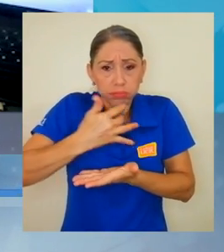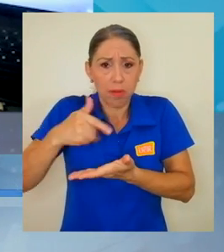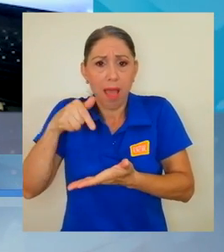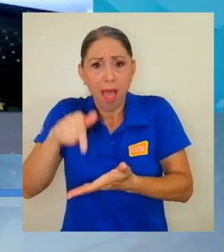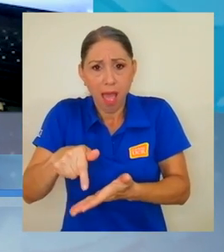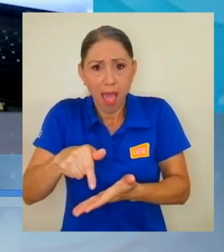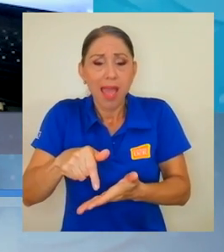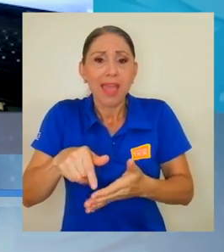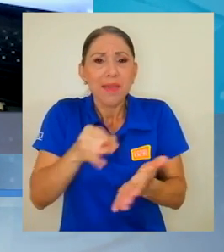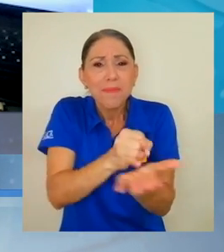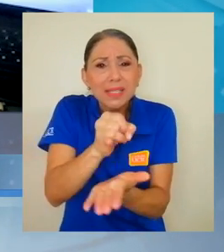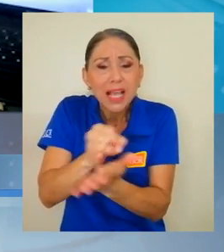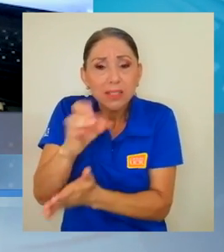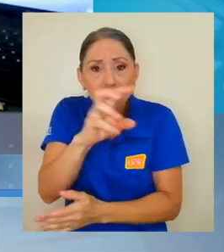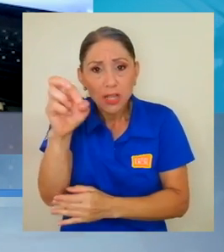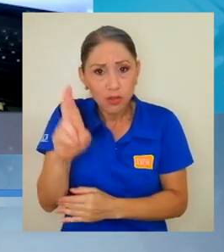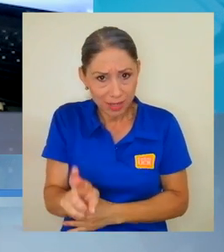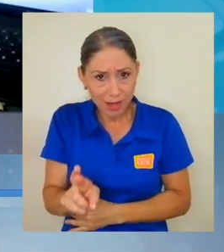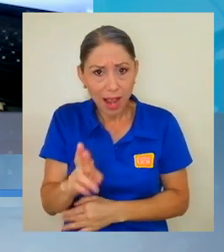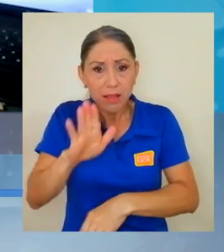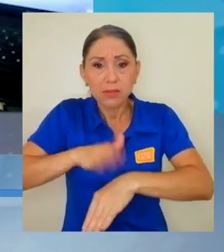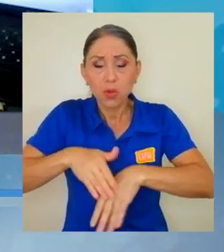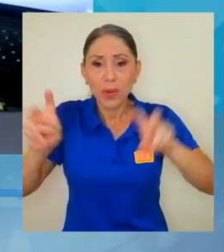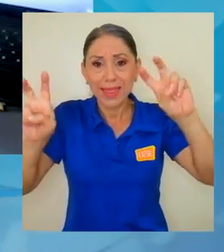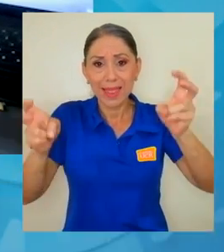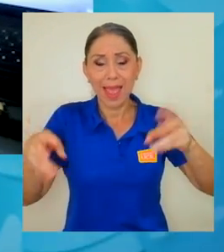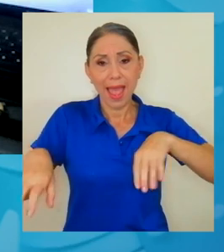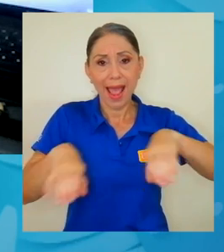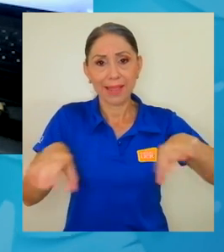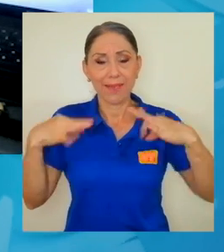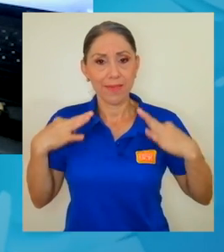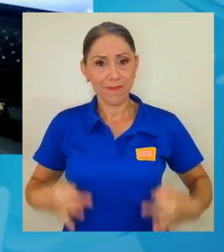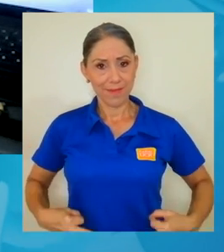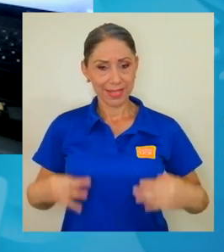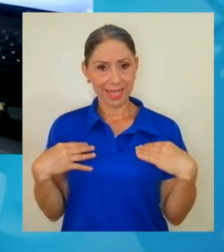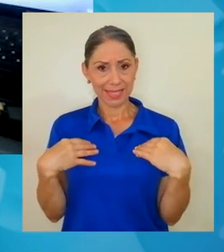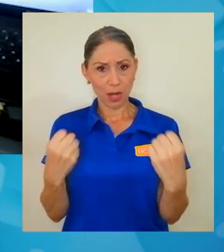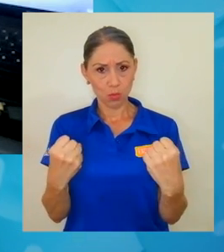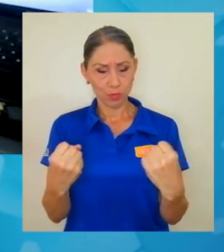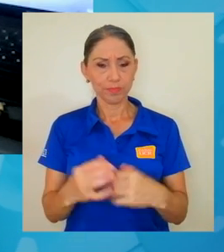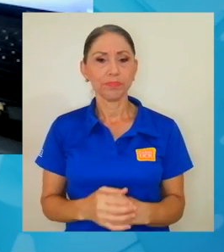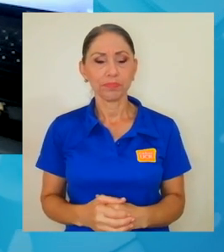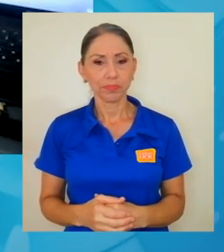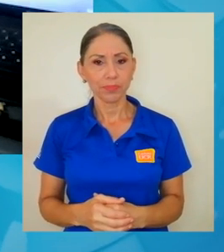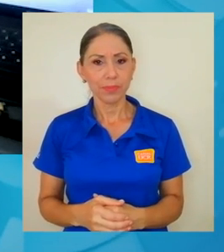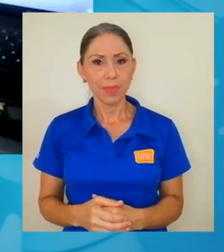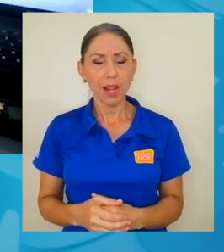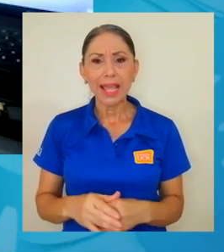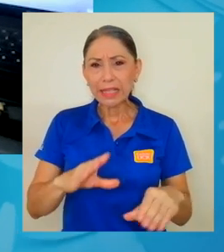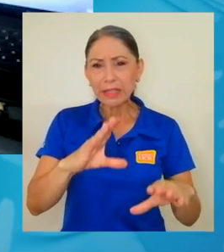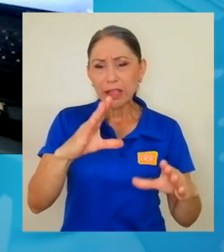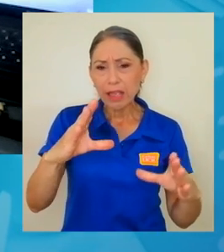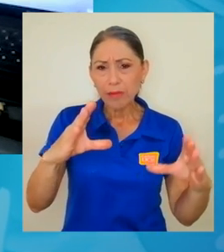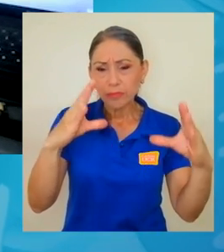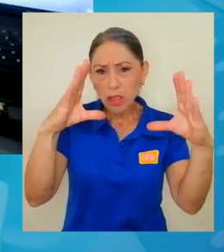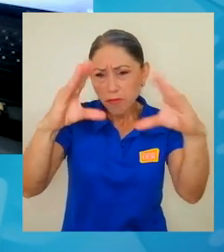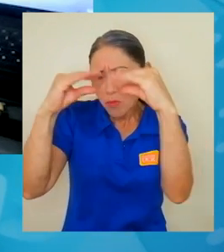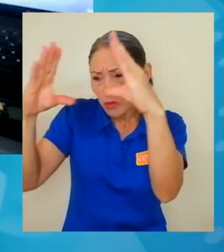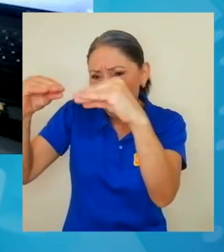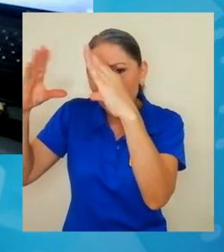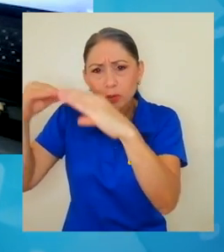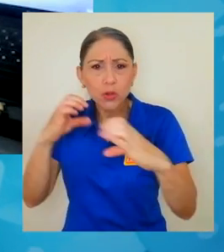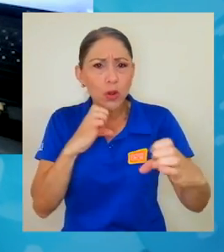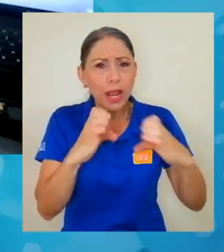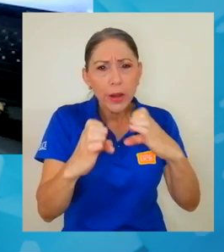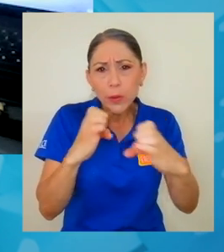Rica sobre el tema de actividad física y salud. Se hace una recopilación tanto